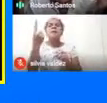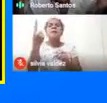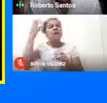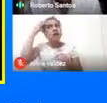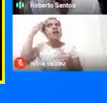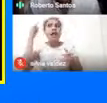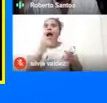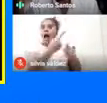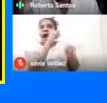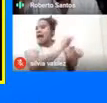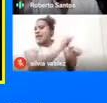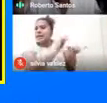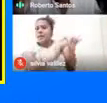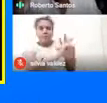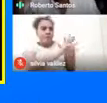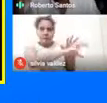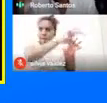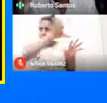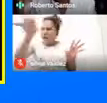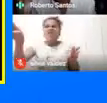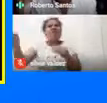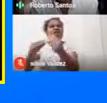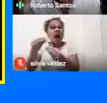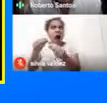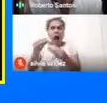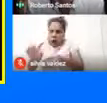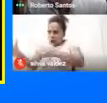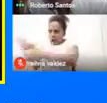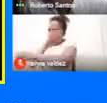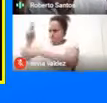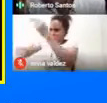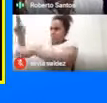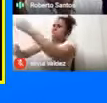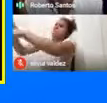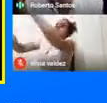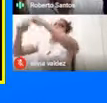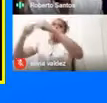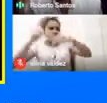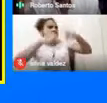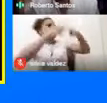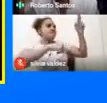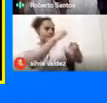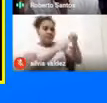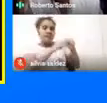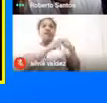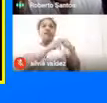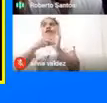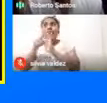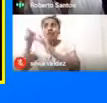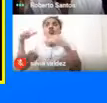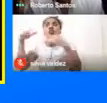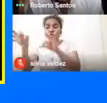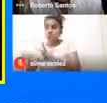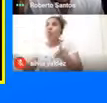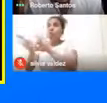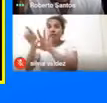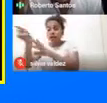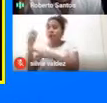estaban Y sencillamente Ellos lo que hicieron Fue ocupar Los lugares Que eran ceremoniales Para los indígenas Entonces